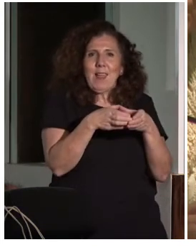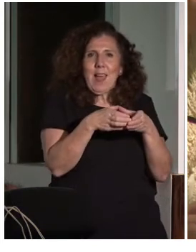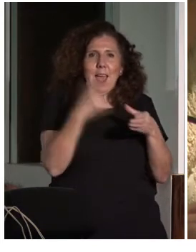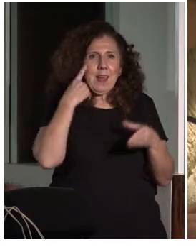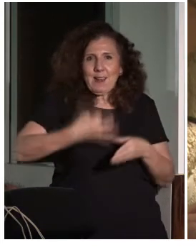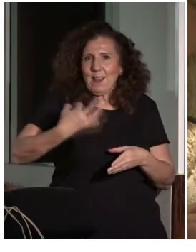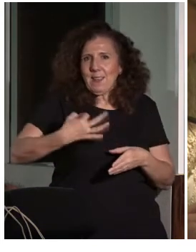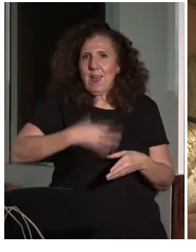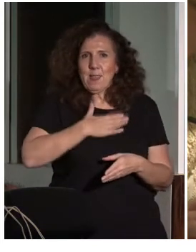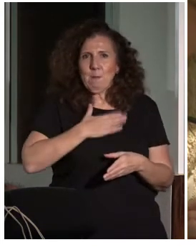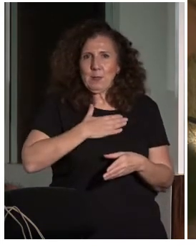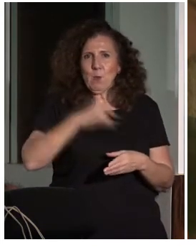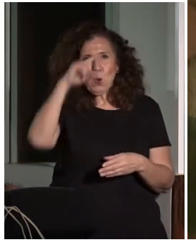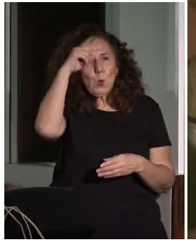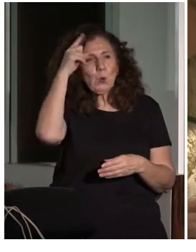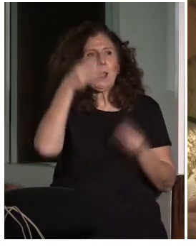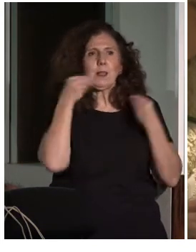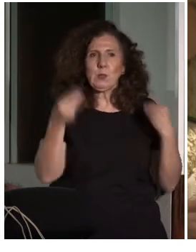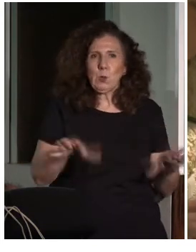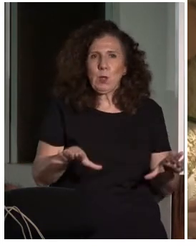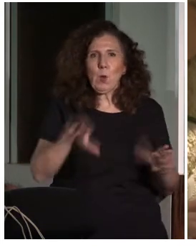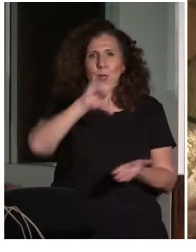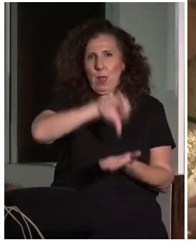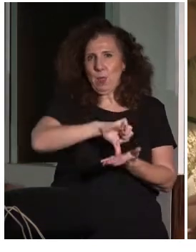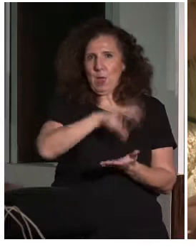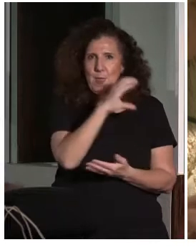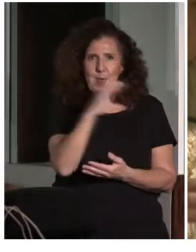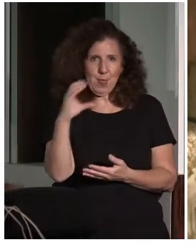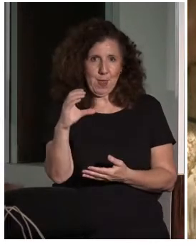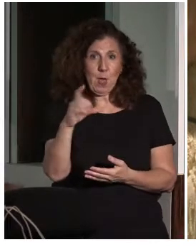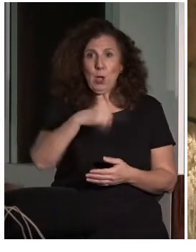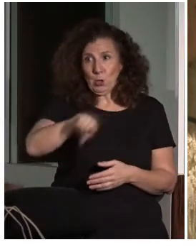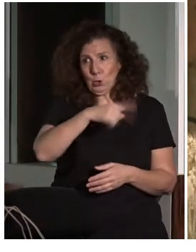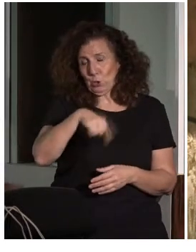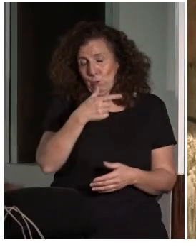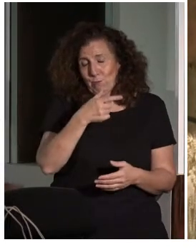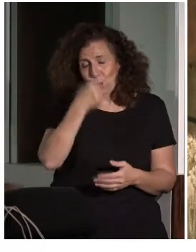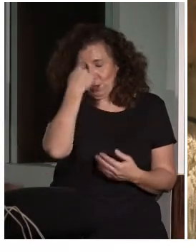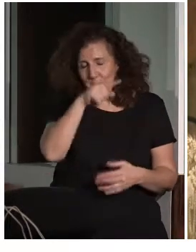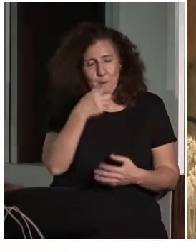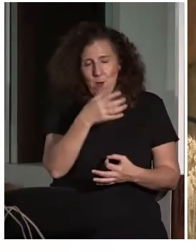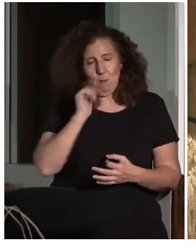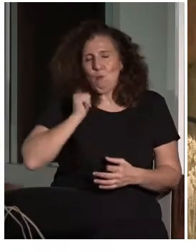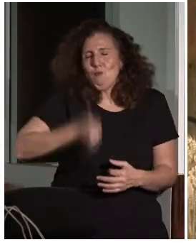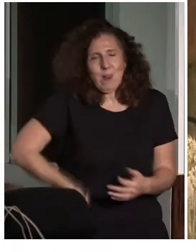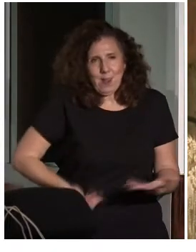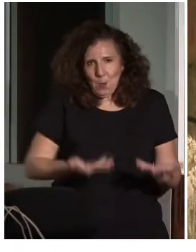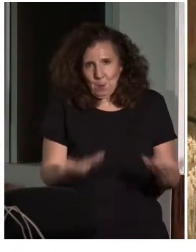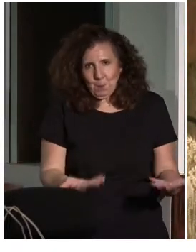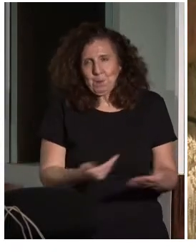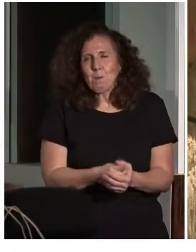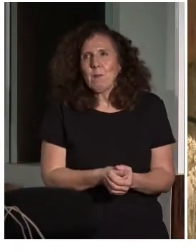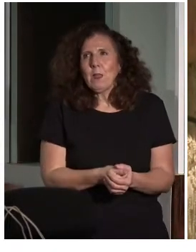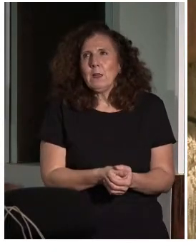patrimonio cultural e histórico de la ciudad de Cáceres, que, como todos sabemos, es riquísimo. Me quiero referir con esto que,